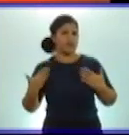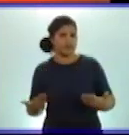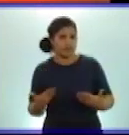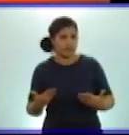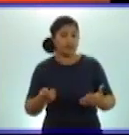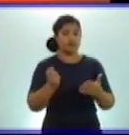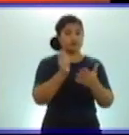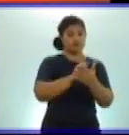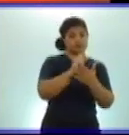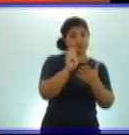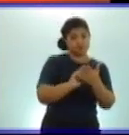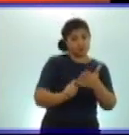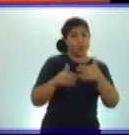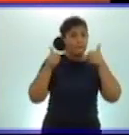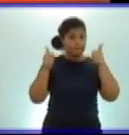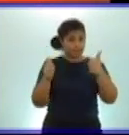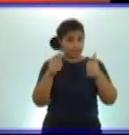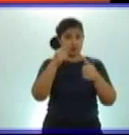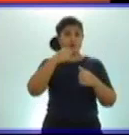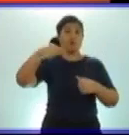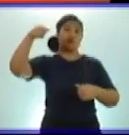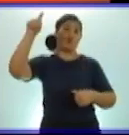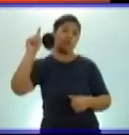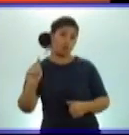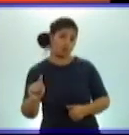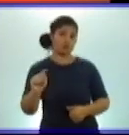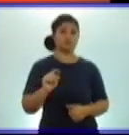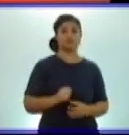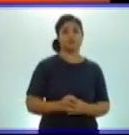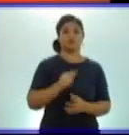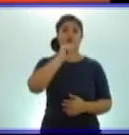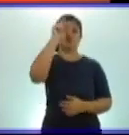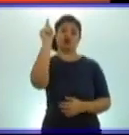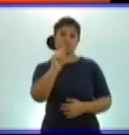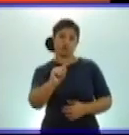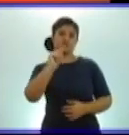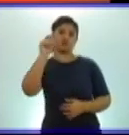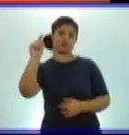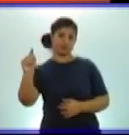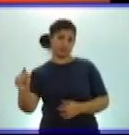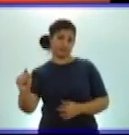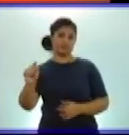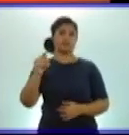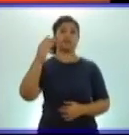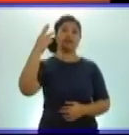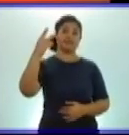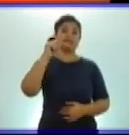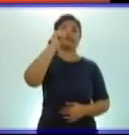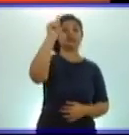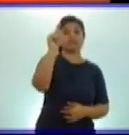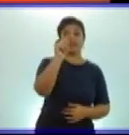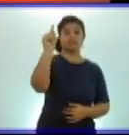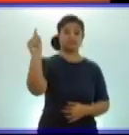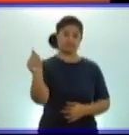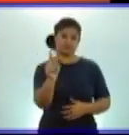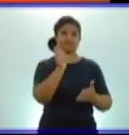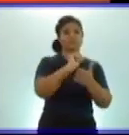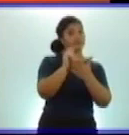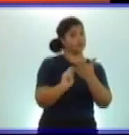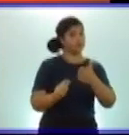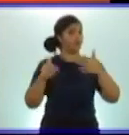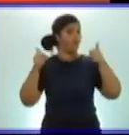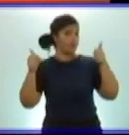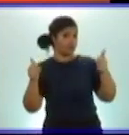caligrafía. El tres hay que escribirlo bonito, el siete también, pero todos los números deben ser escritos con